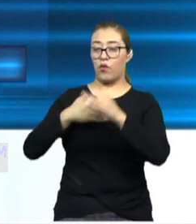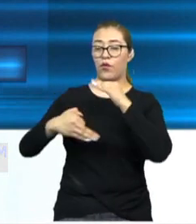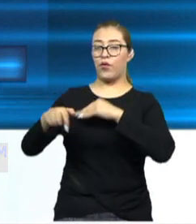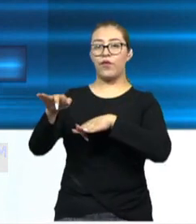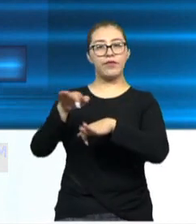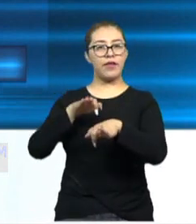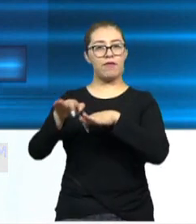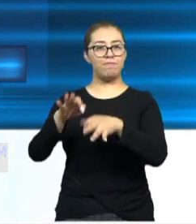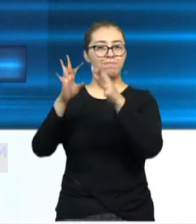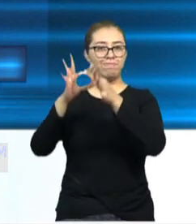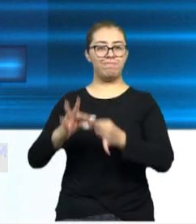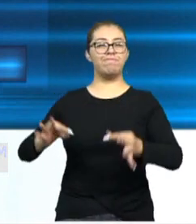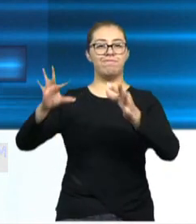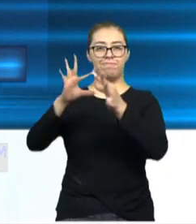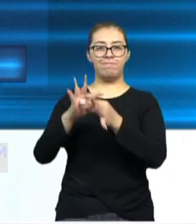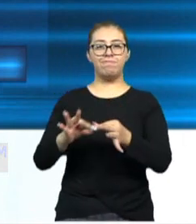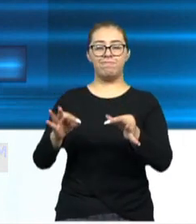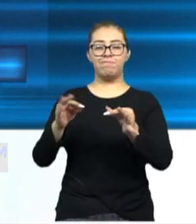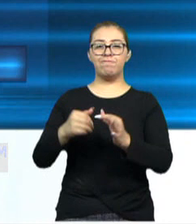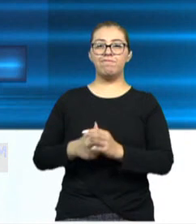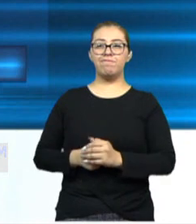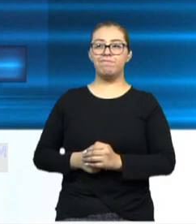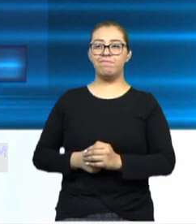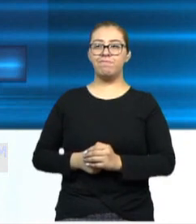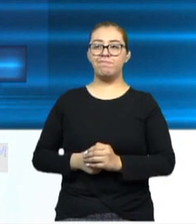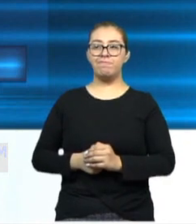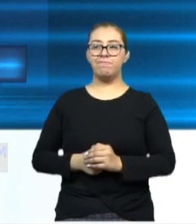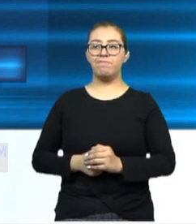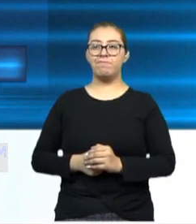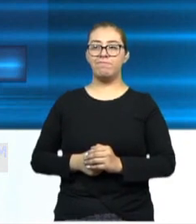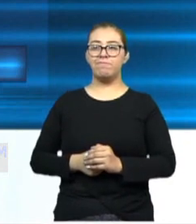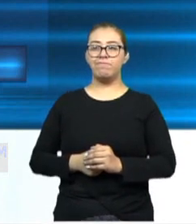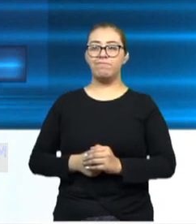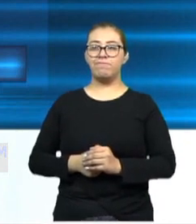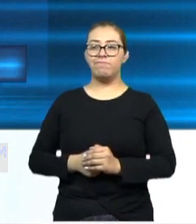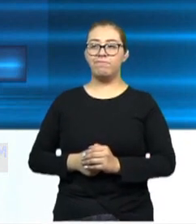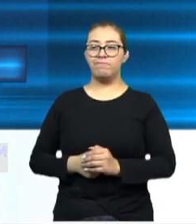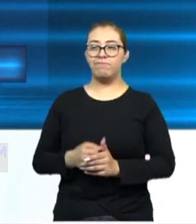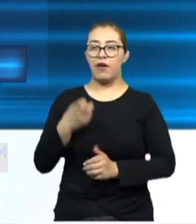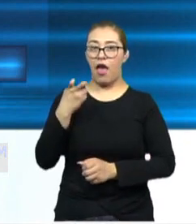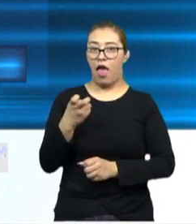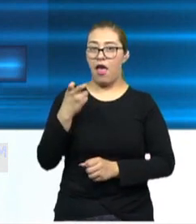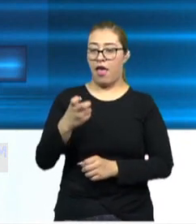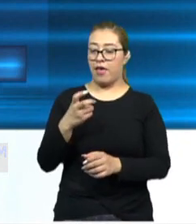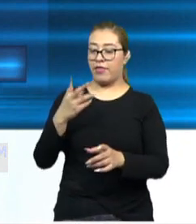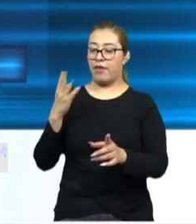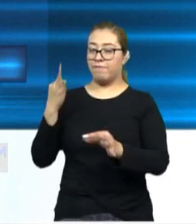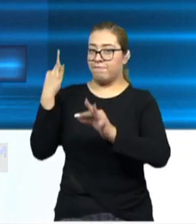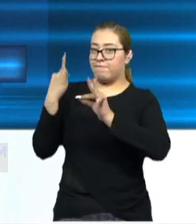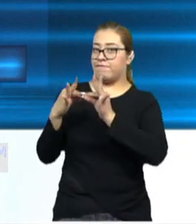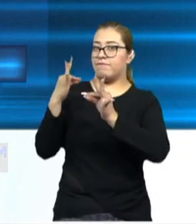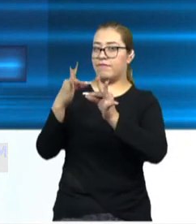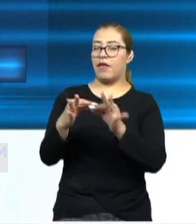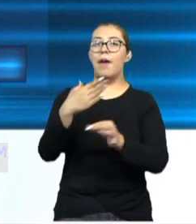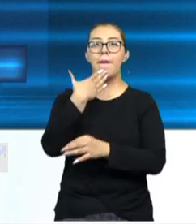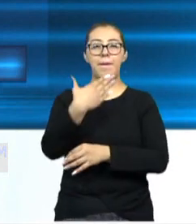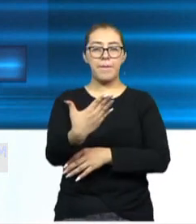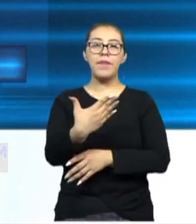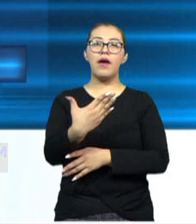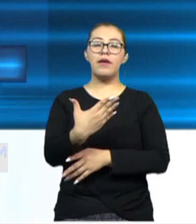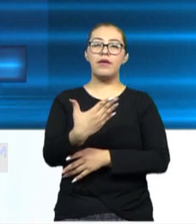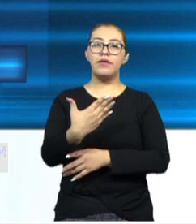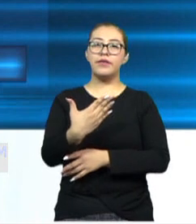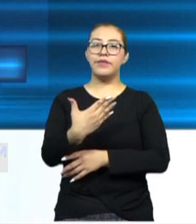señalando. De hecho, esto es un logro que se está dando en función, te decía, de